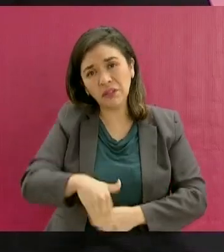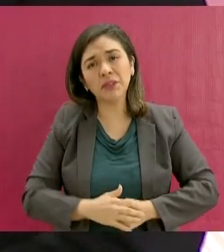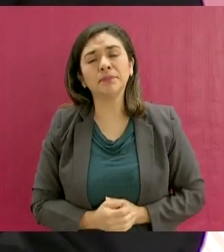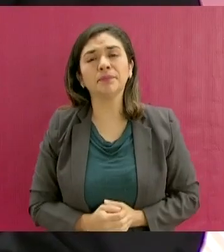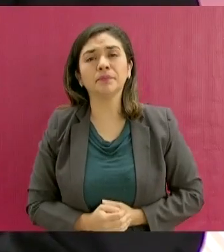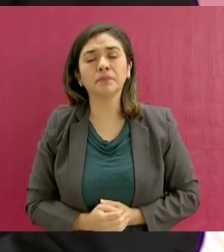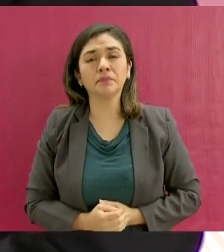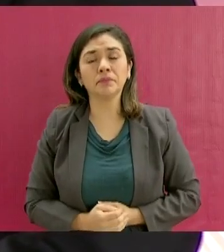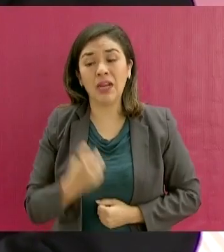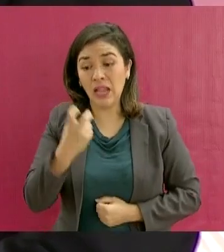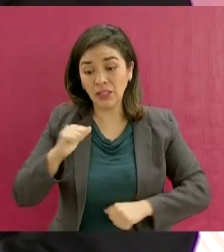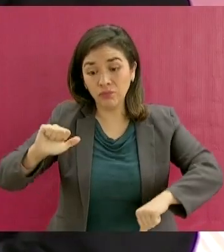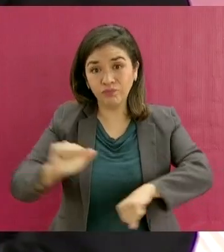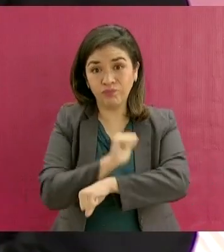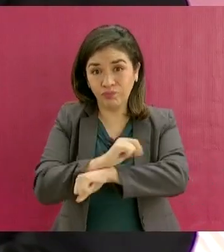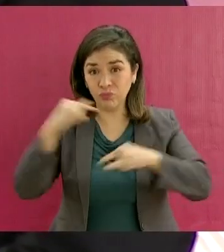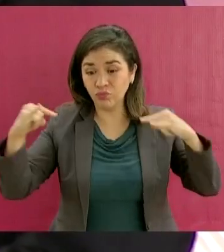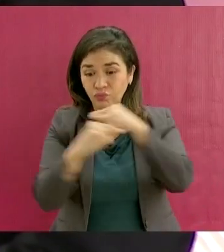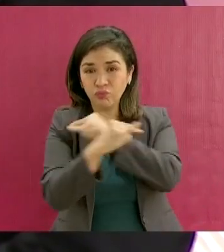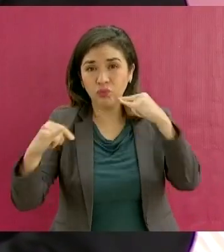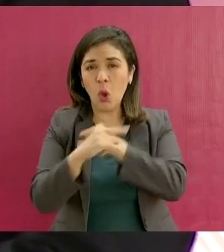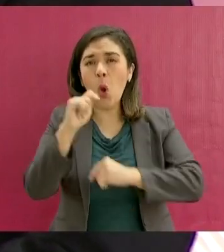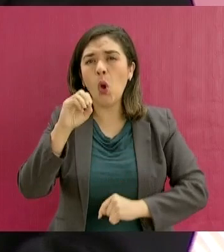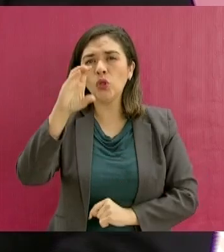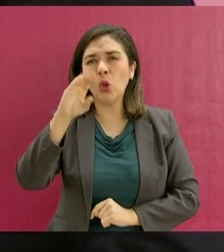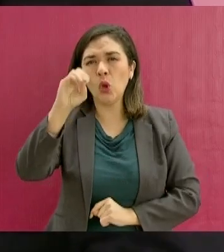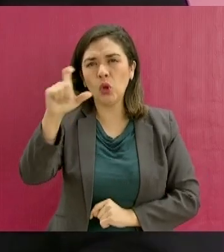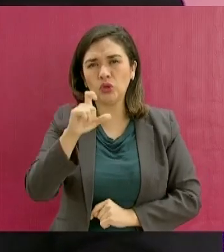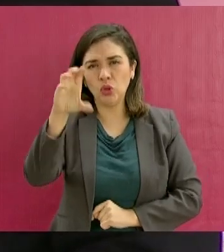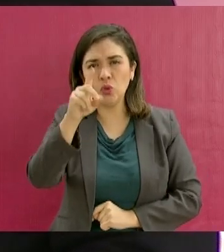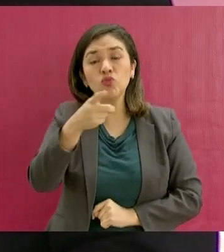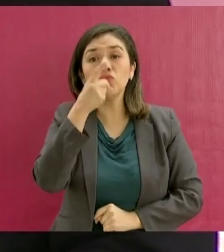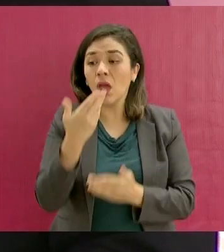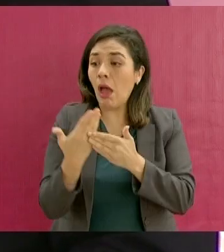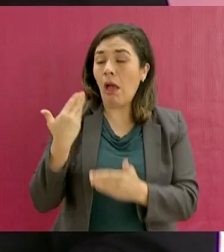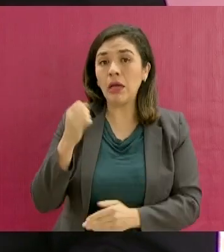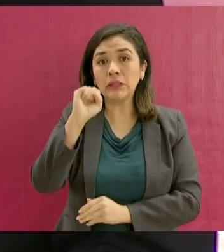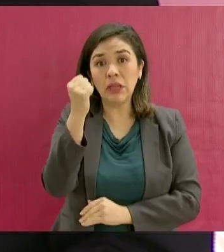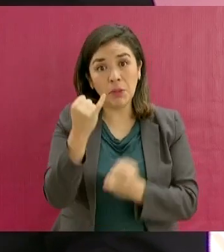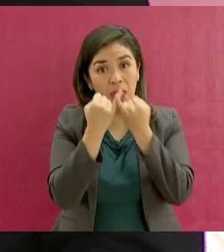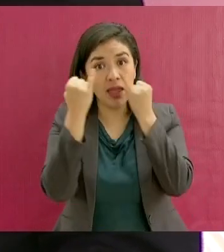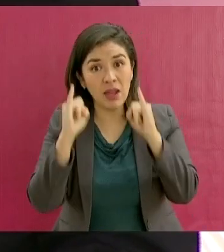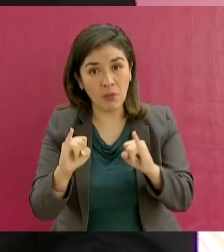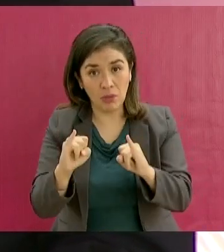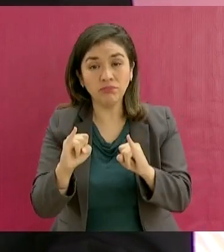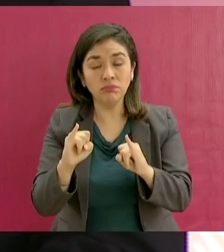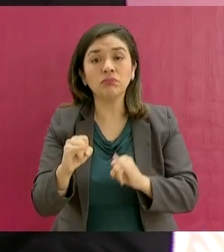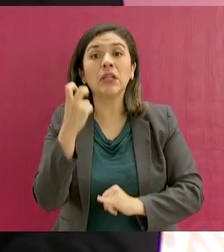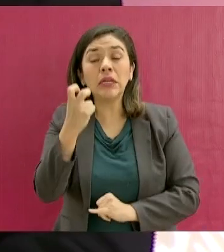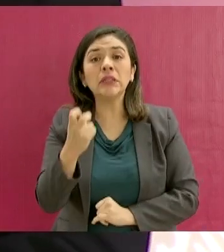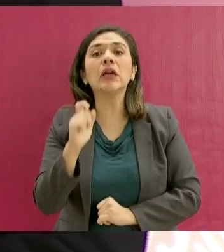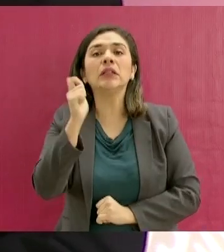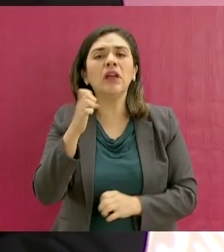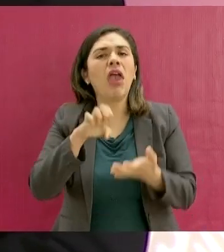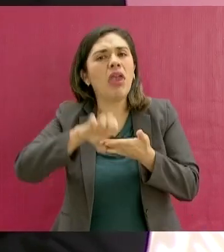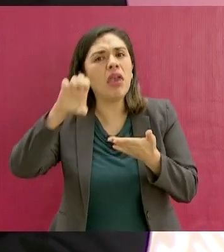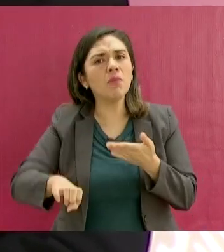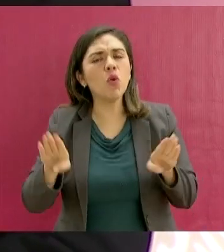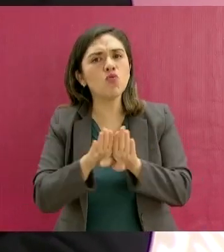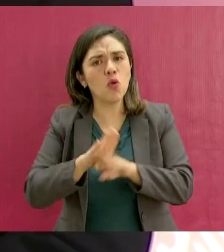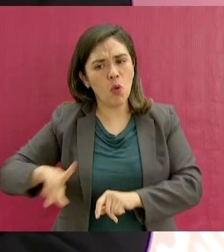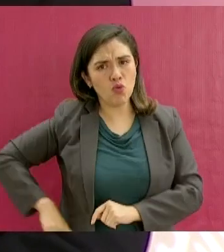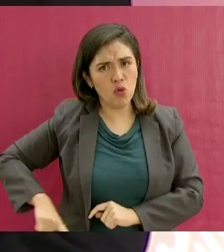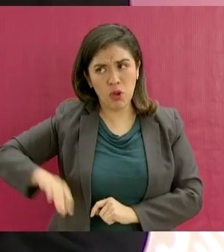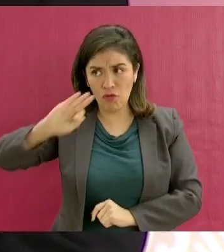El paso vehicular o cotoxco que usted se comprometió a inaugurar en septiembre es un ejemplo de la manera en la cual el